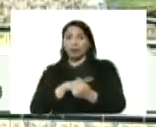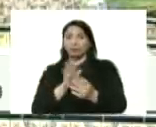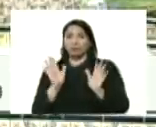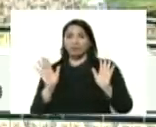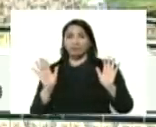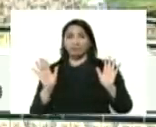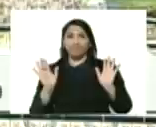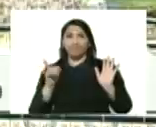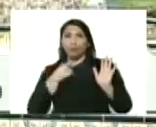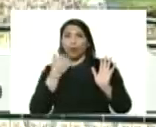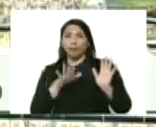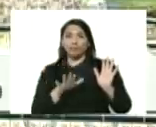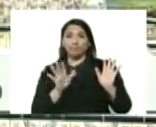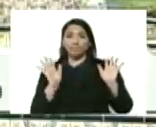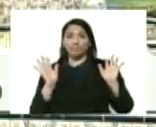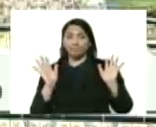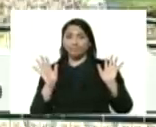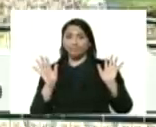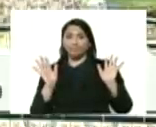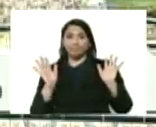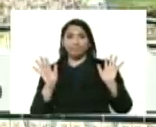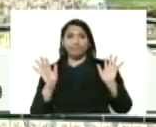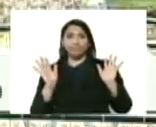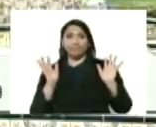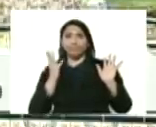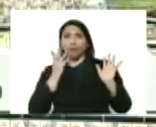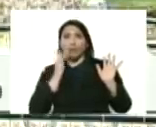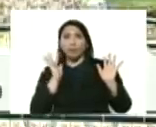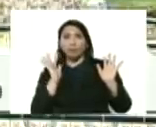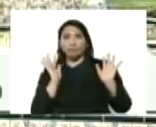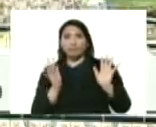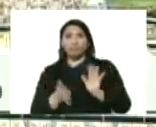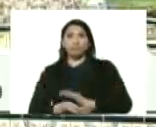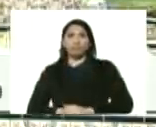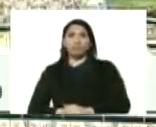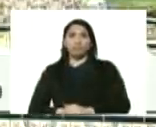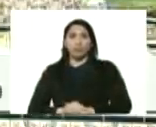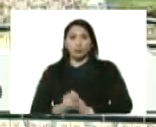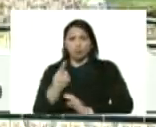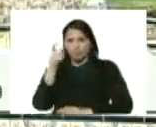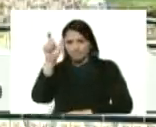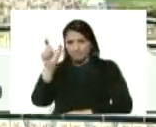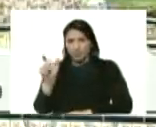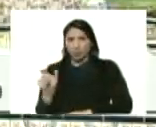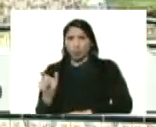Te mueres. Sé el caso de una persona